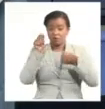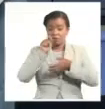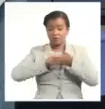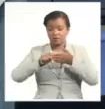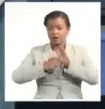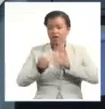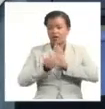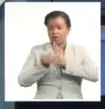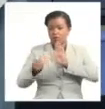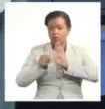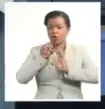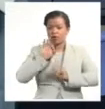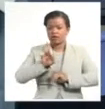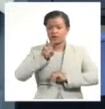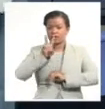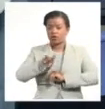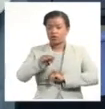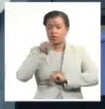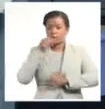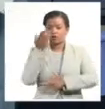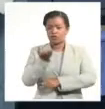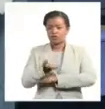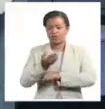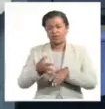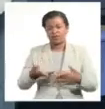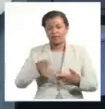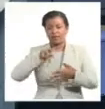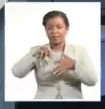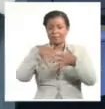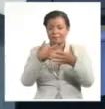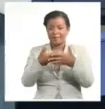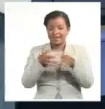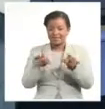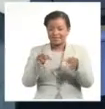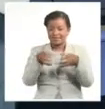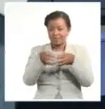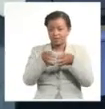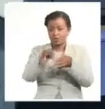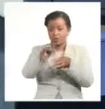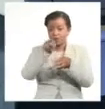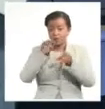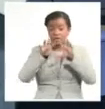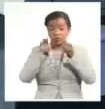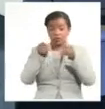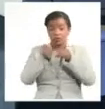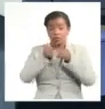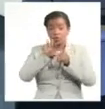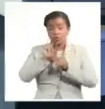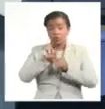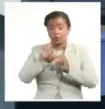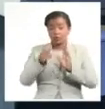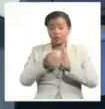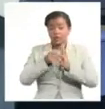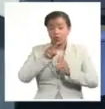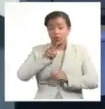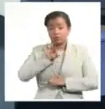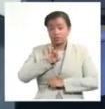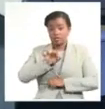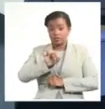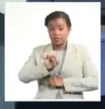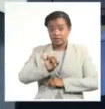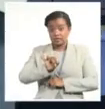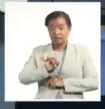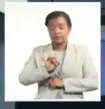nuevas solicitudes de micro, pequeñas y medianas empresas. Suman 4,287 los actores económicos